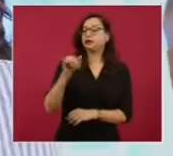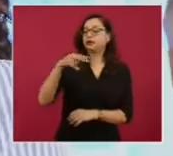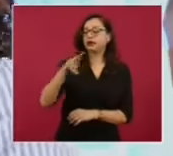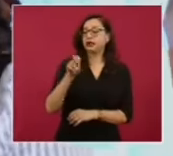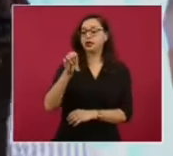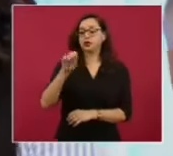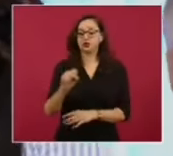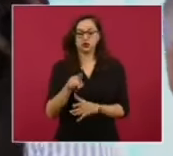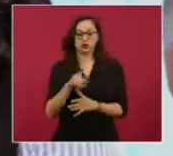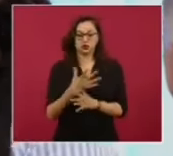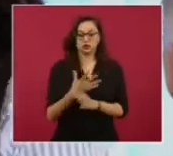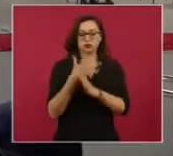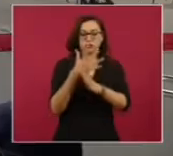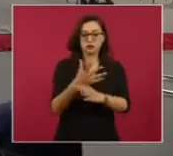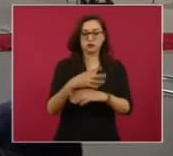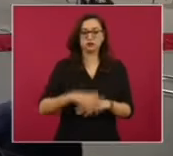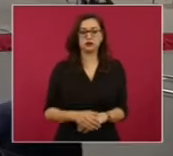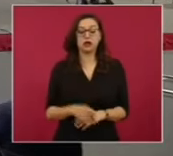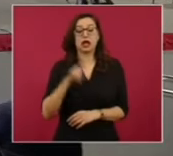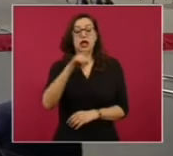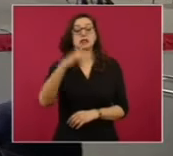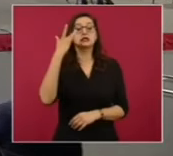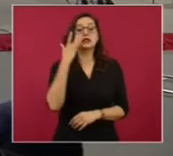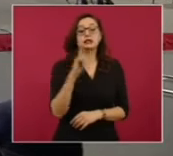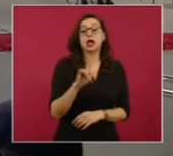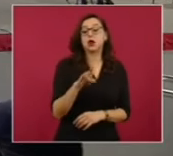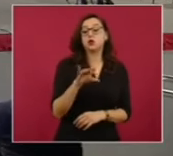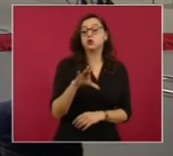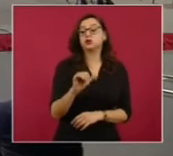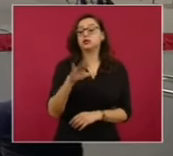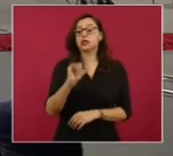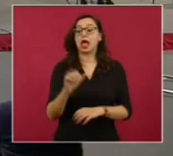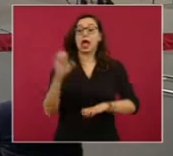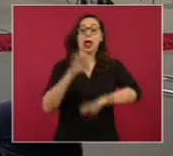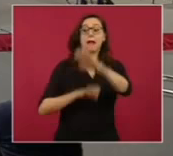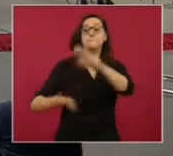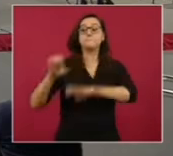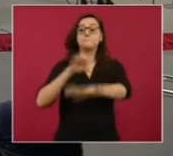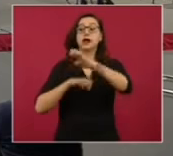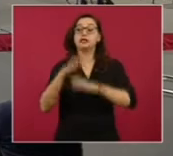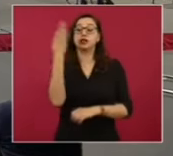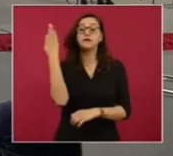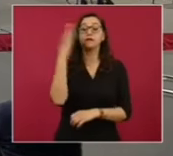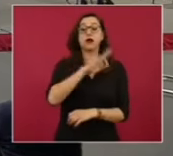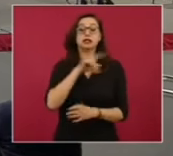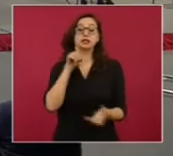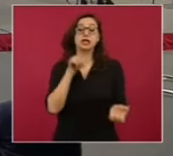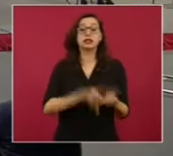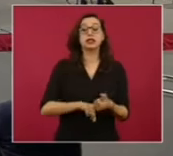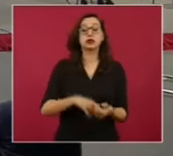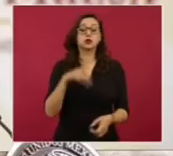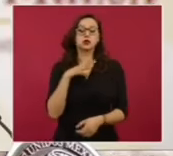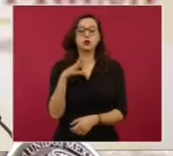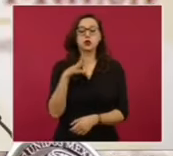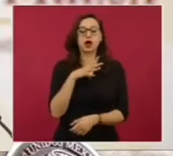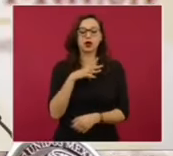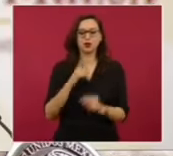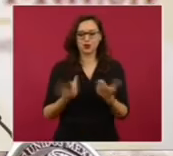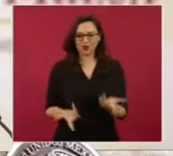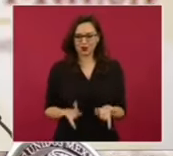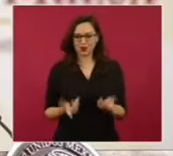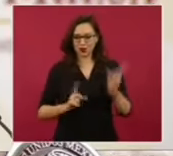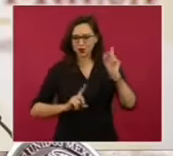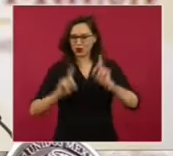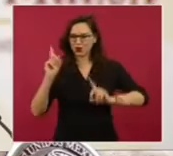Empresas Fantasma aterrizan en Santa Lucía, mismo en el que pretendía poner en duda las contrataciones